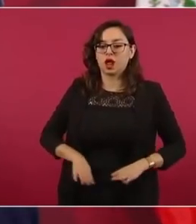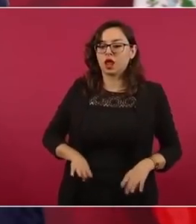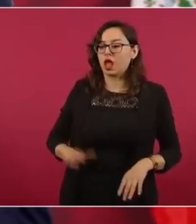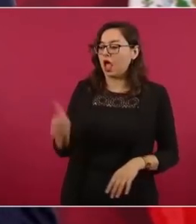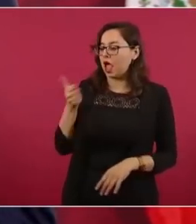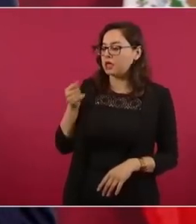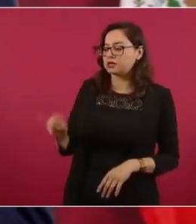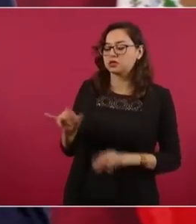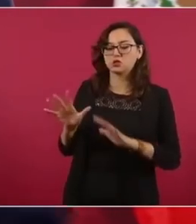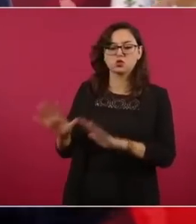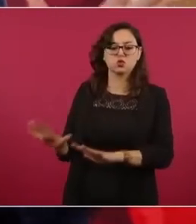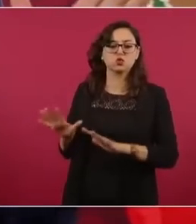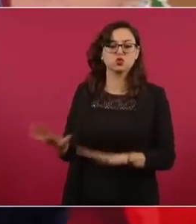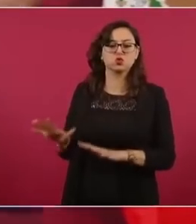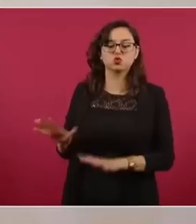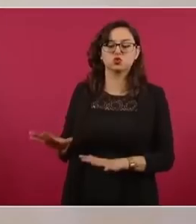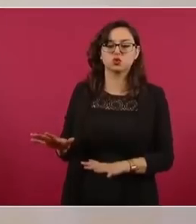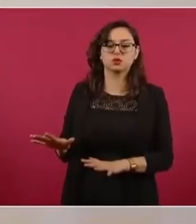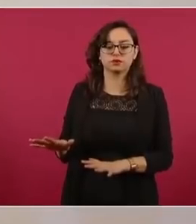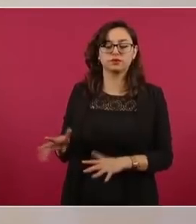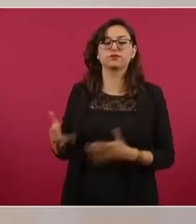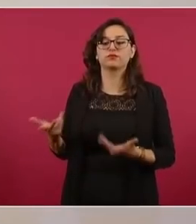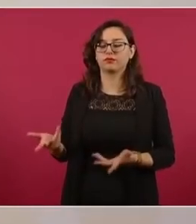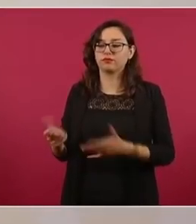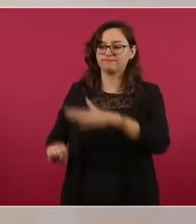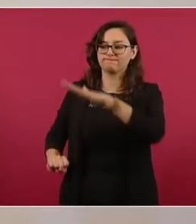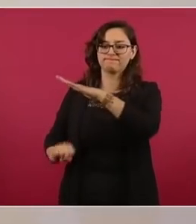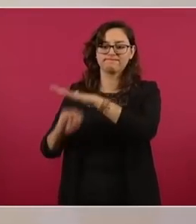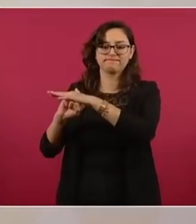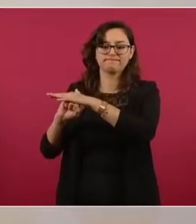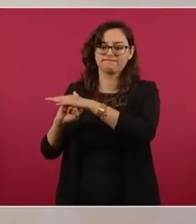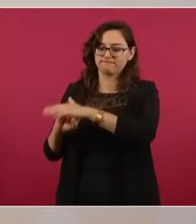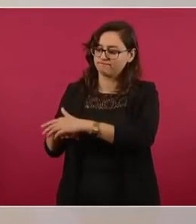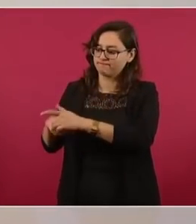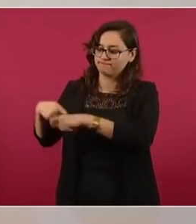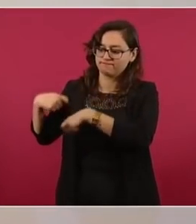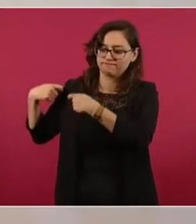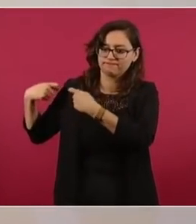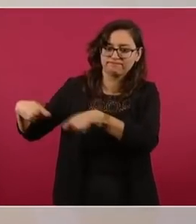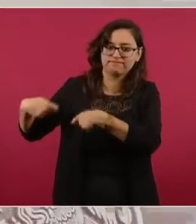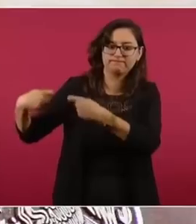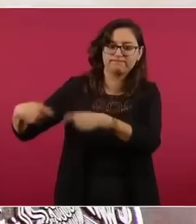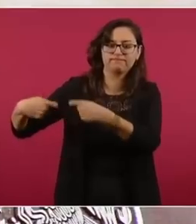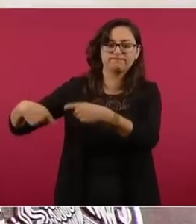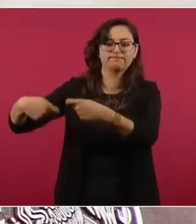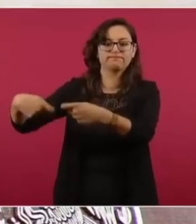glorioso que es el que le da la grandeza a México.